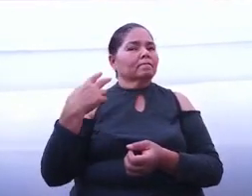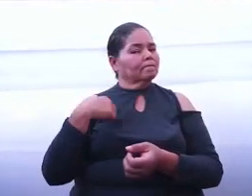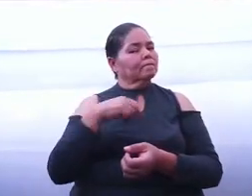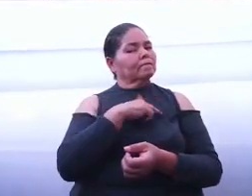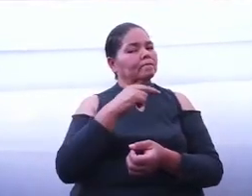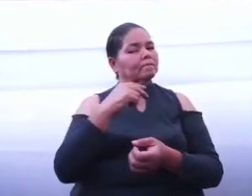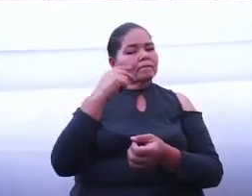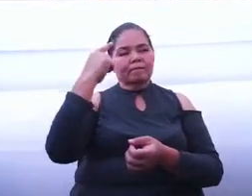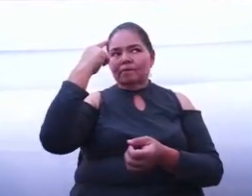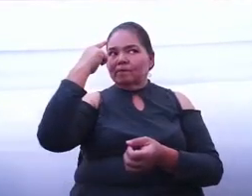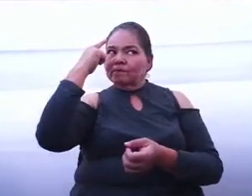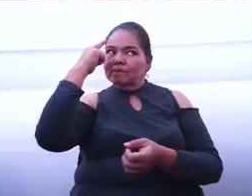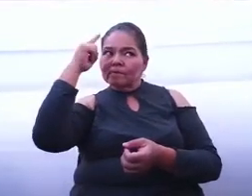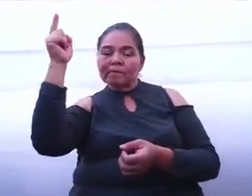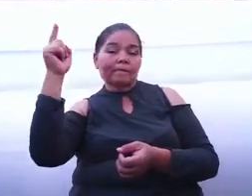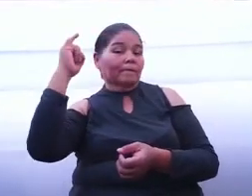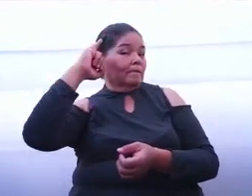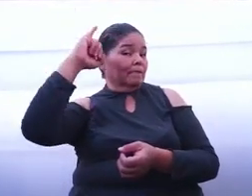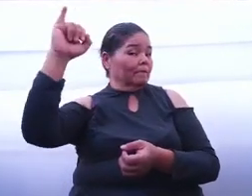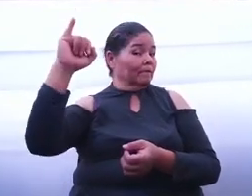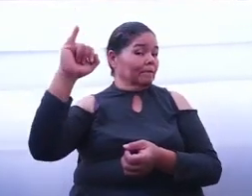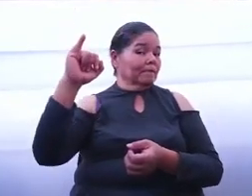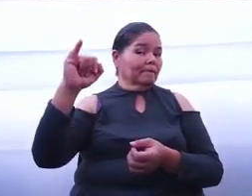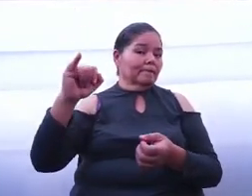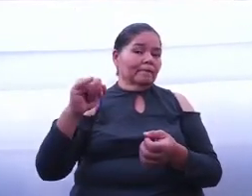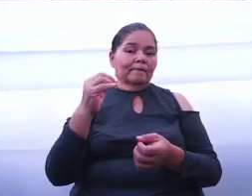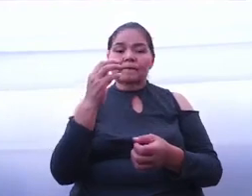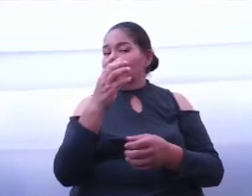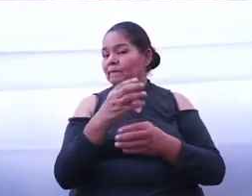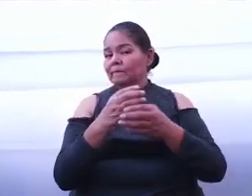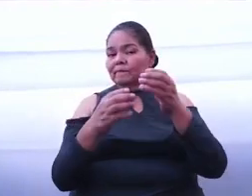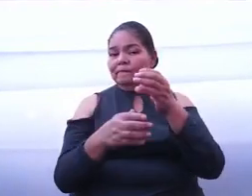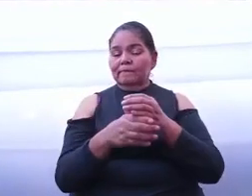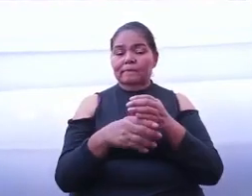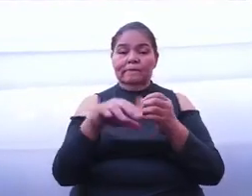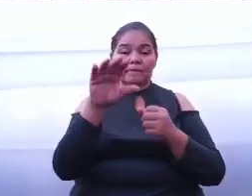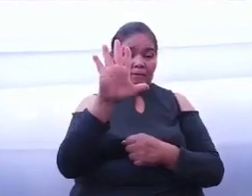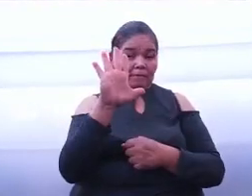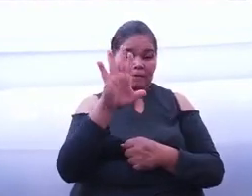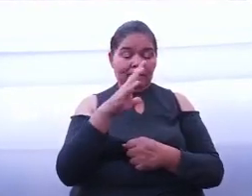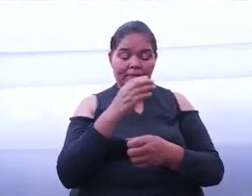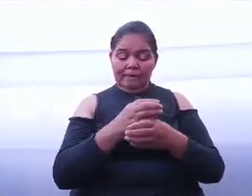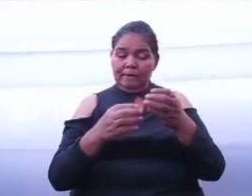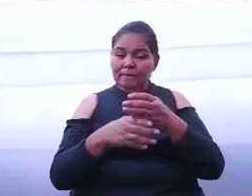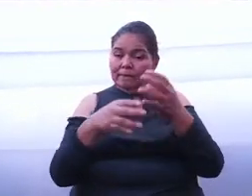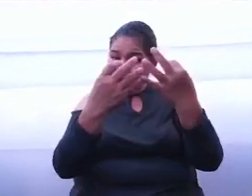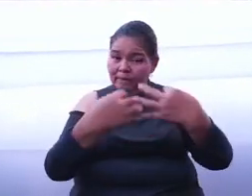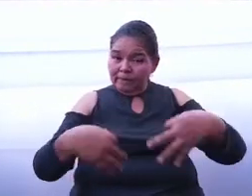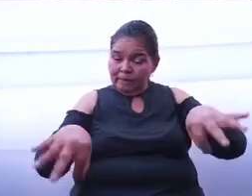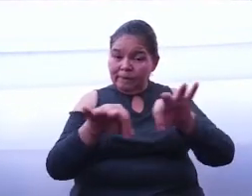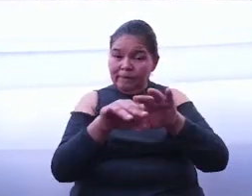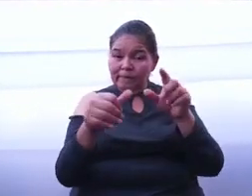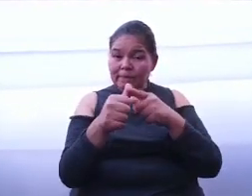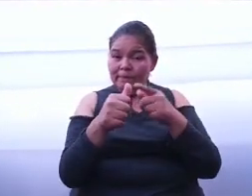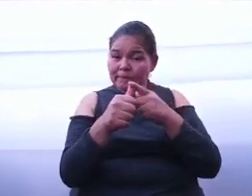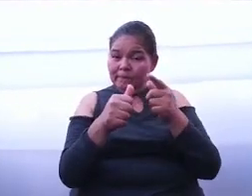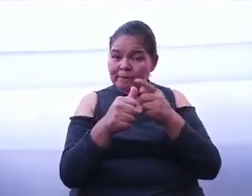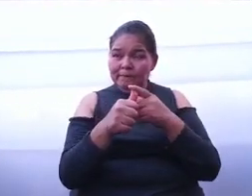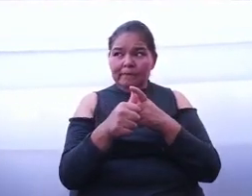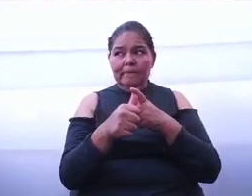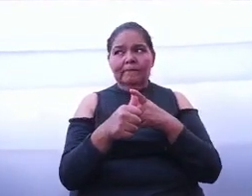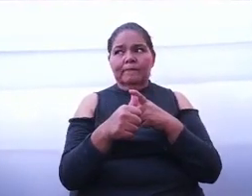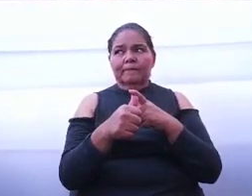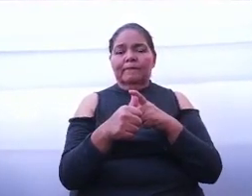un plan basado en cinco bloques. Uno, estrategia